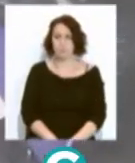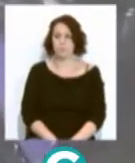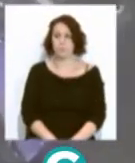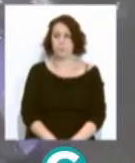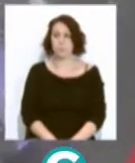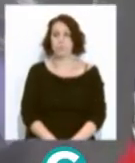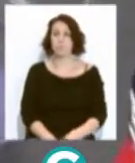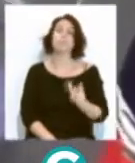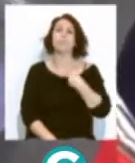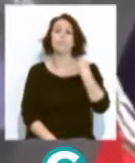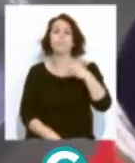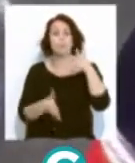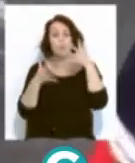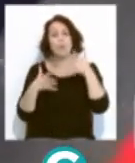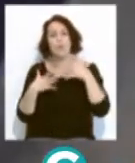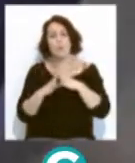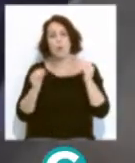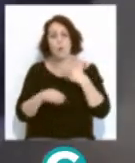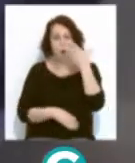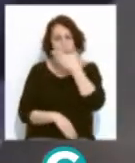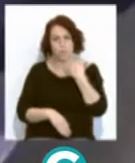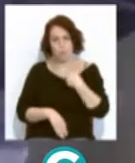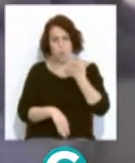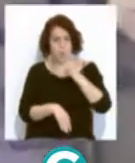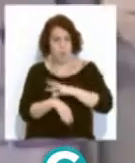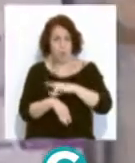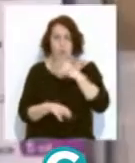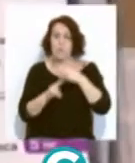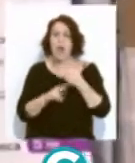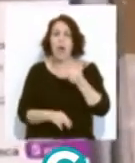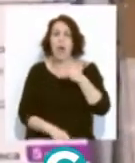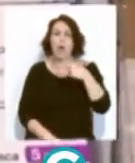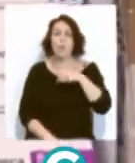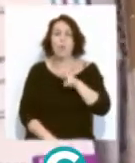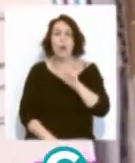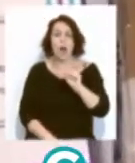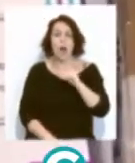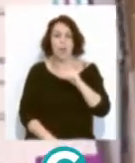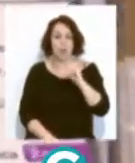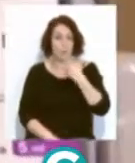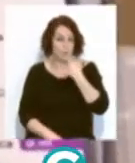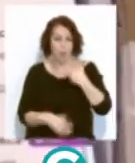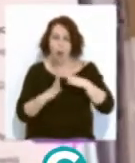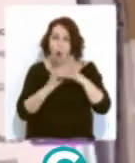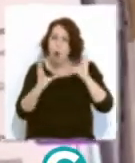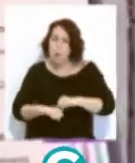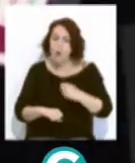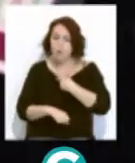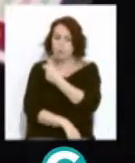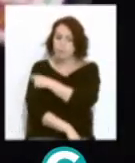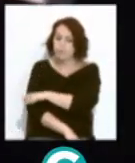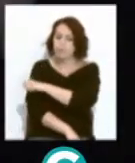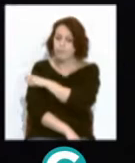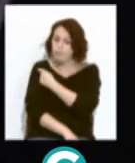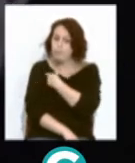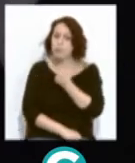El presidente del Consejo Andaluz de Colegios de Médicos, el doctor Antonio Aguado, ha mostrado su total acuerdo con la ampliación de la administración